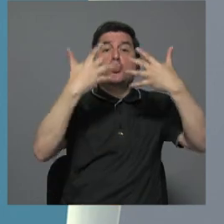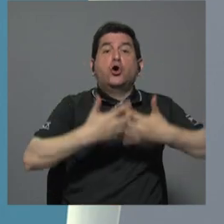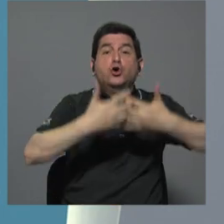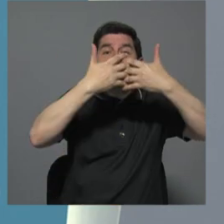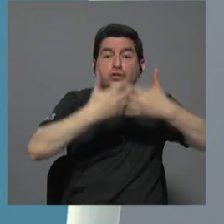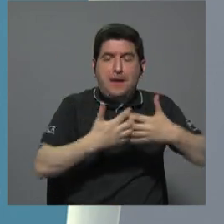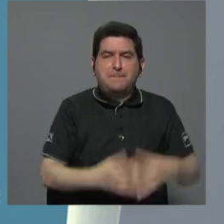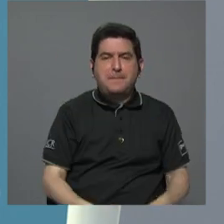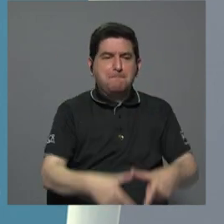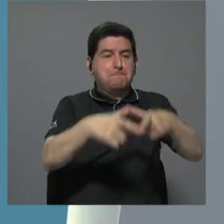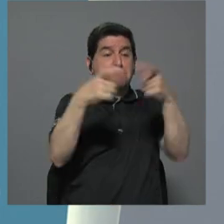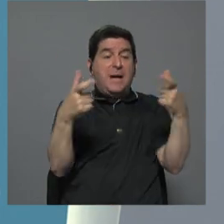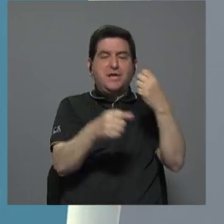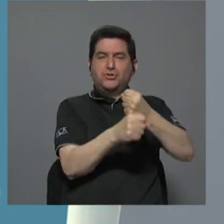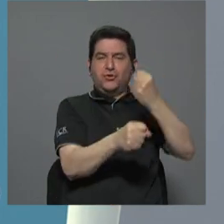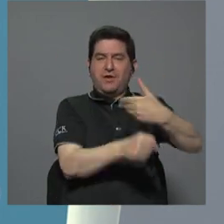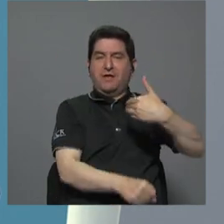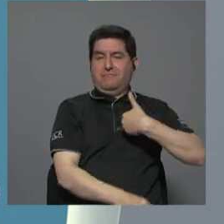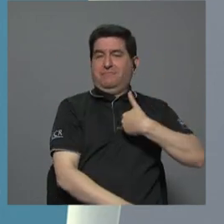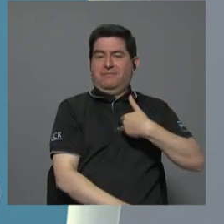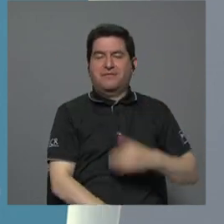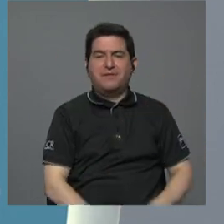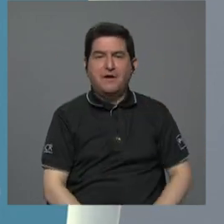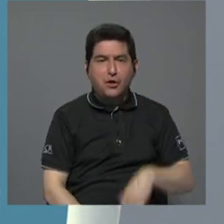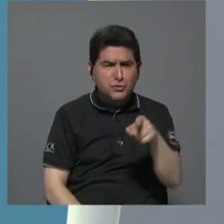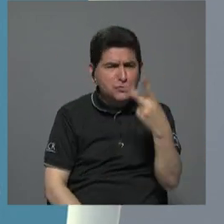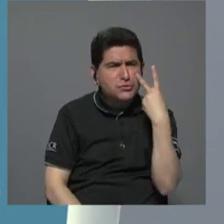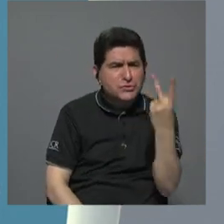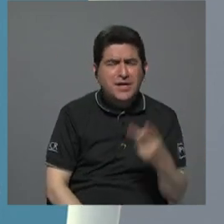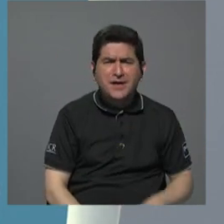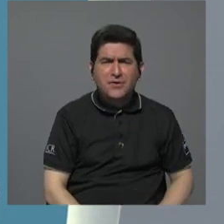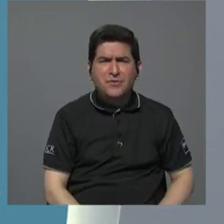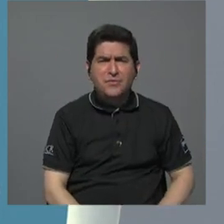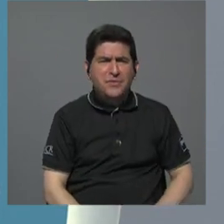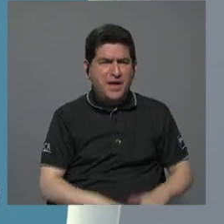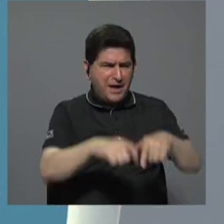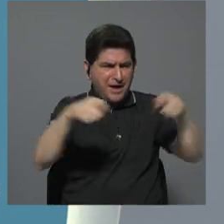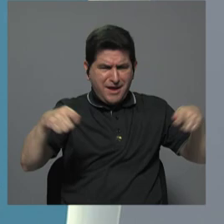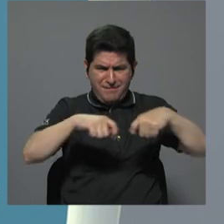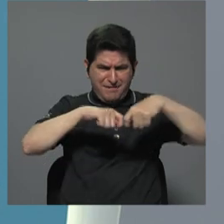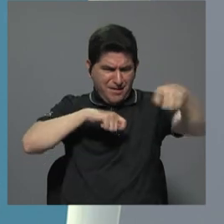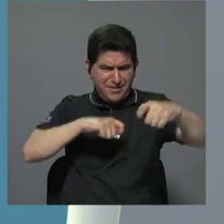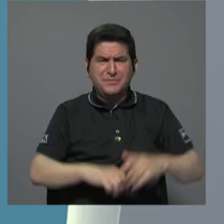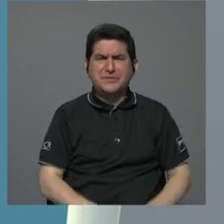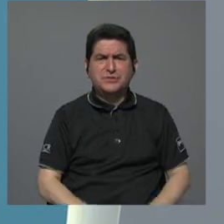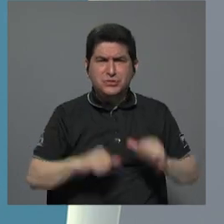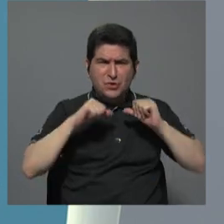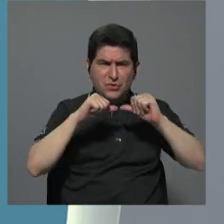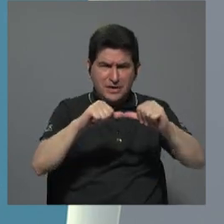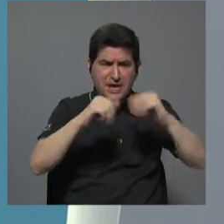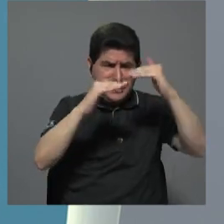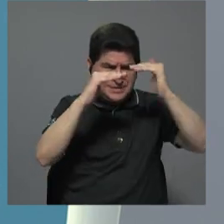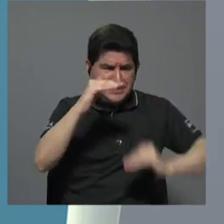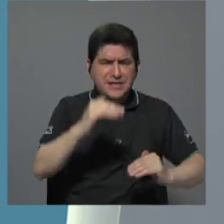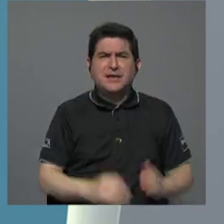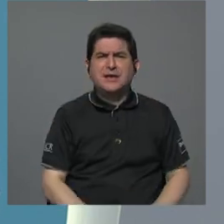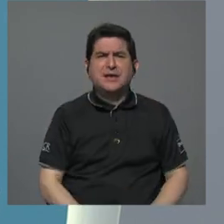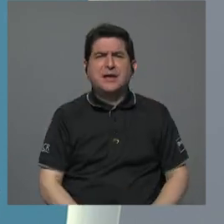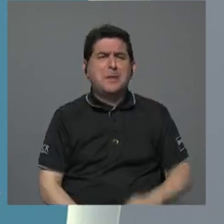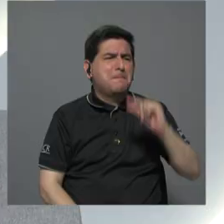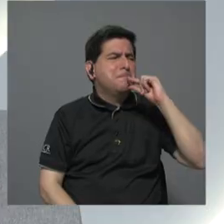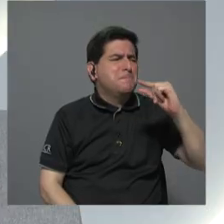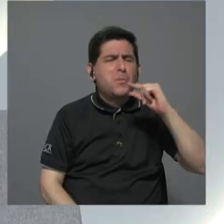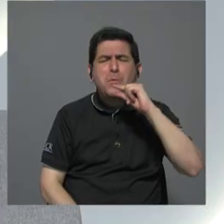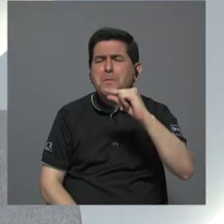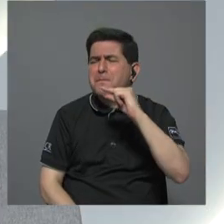que llevaron la mayoría de las obras, si usted lo ve ajustado al tamaño de ellas, las que siguen para abajo son una fracción en tamaño.